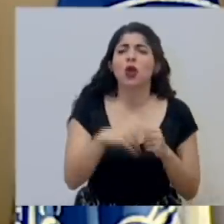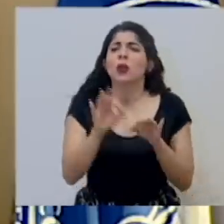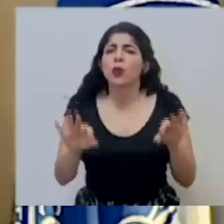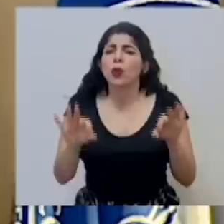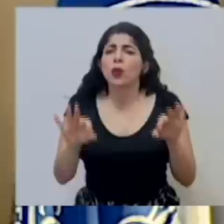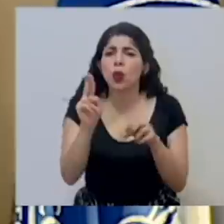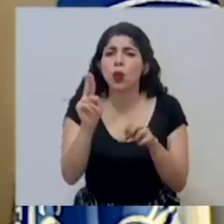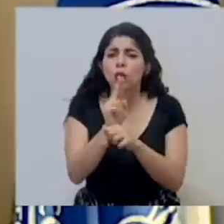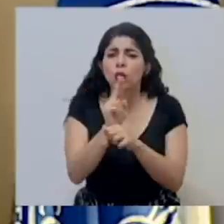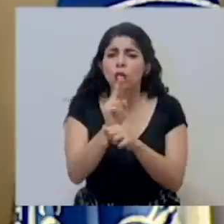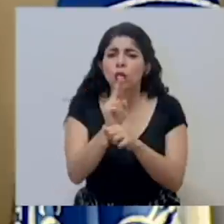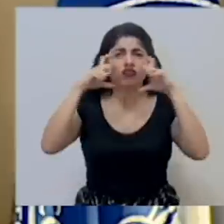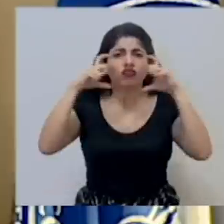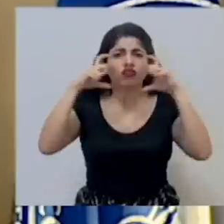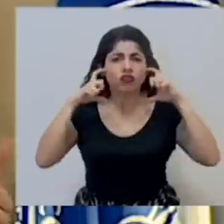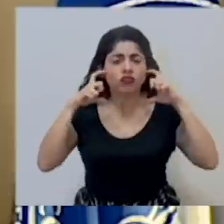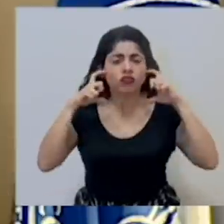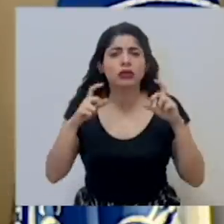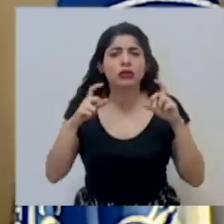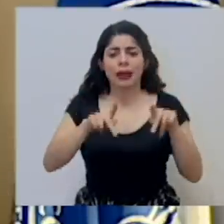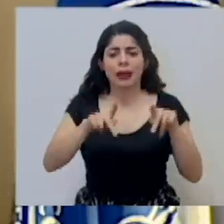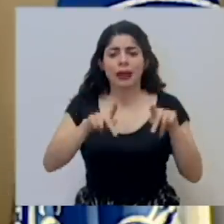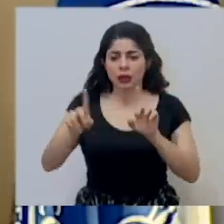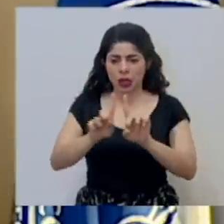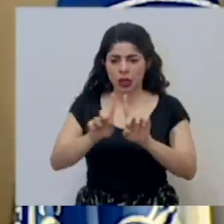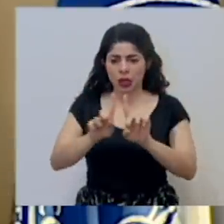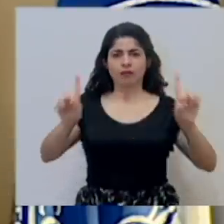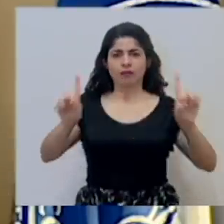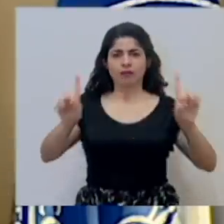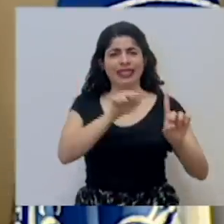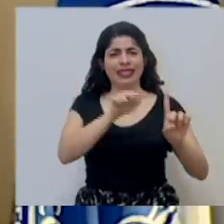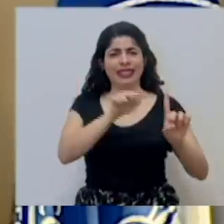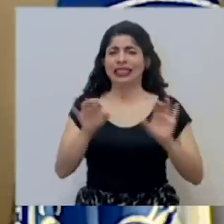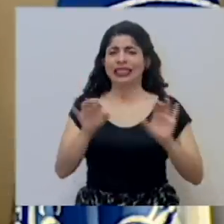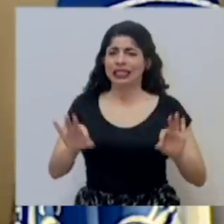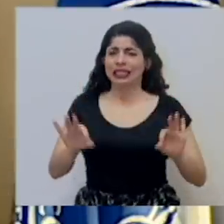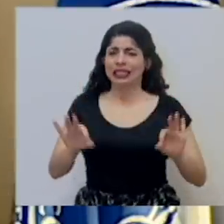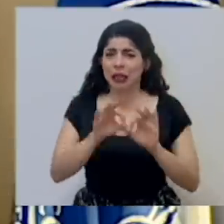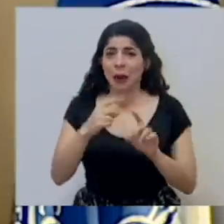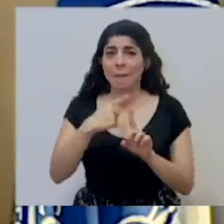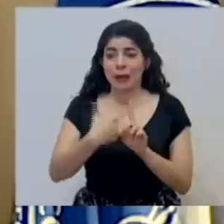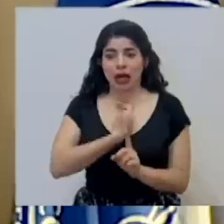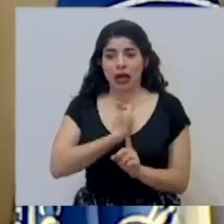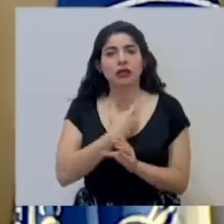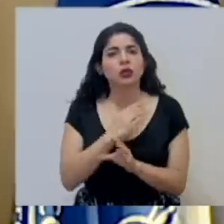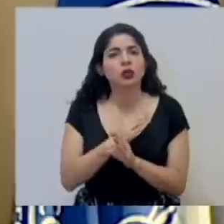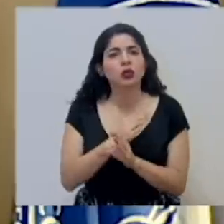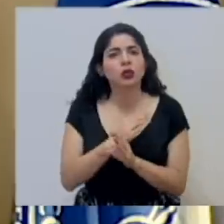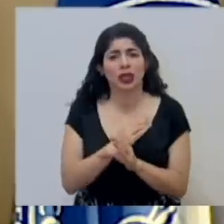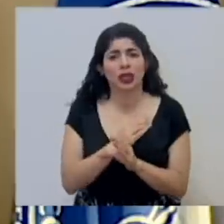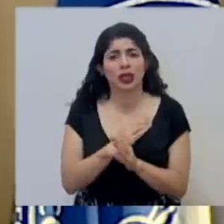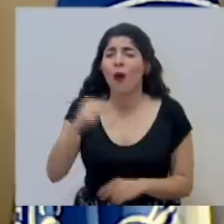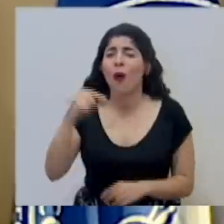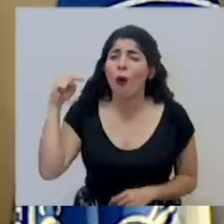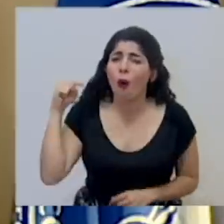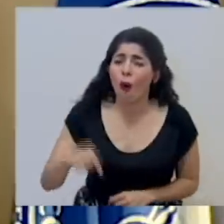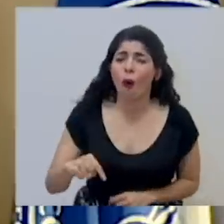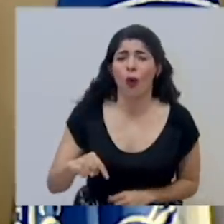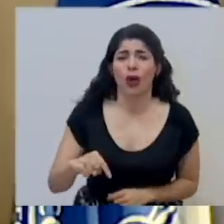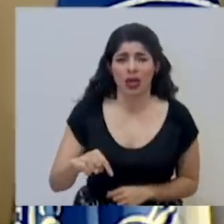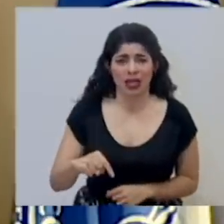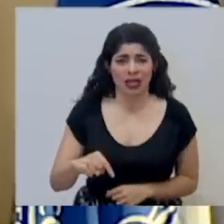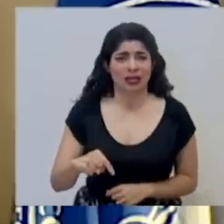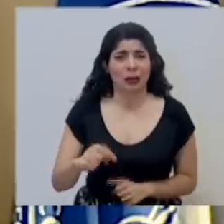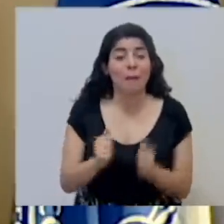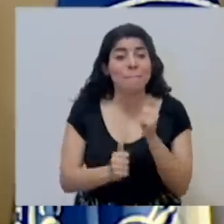de utilizar la mascarilla, el distanciamiento entre las personas, el de cuidarnos. Es hoy